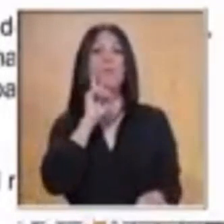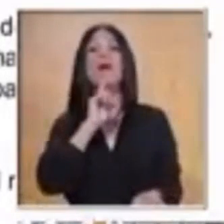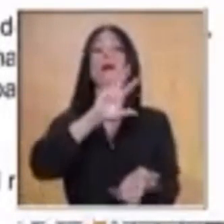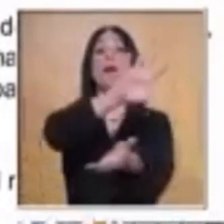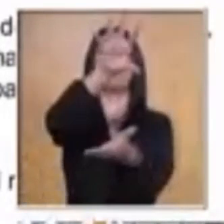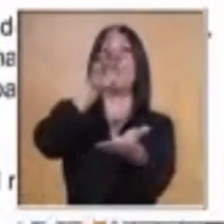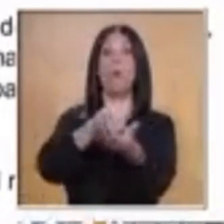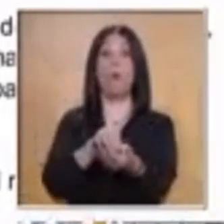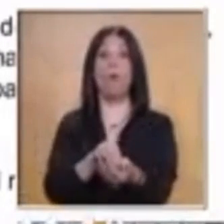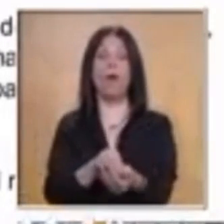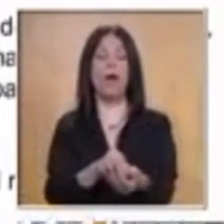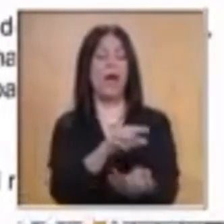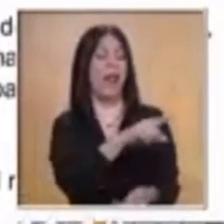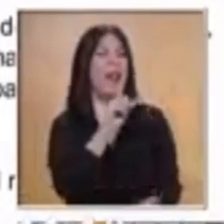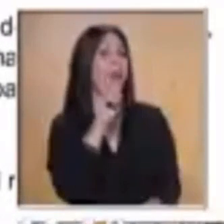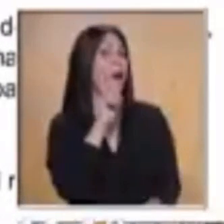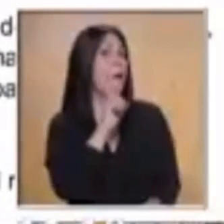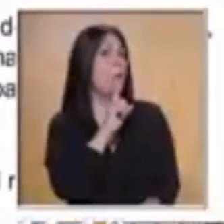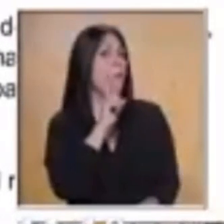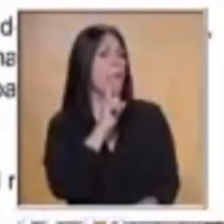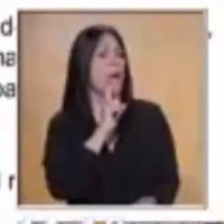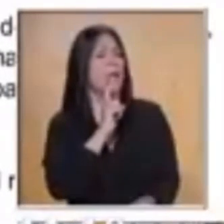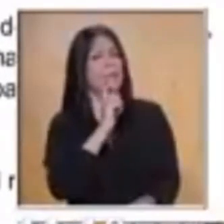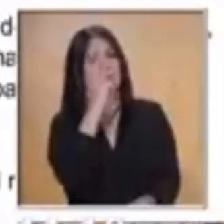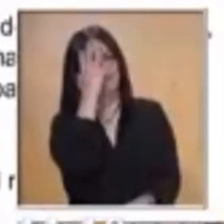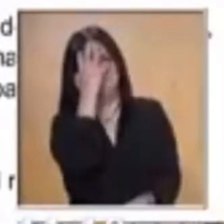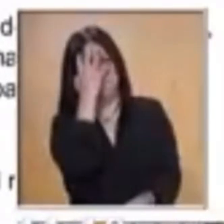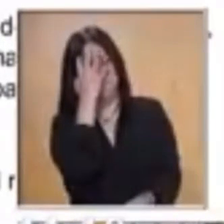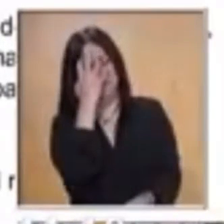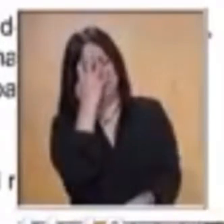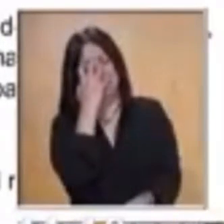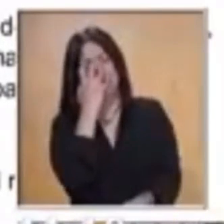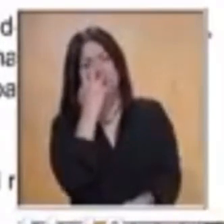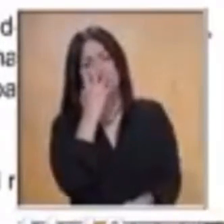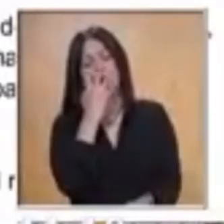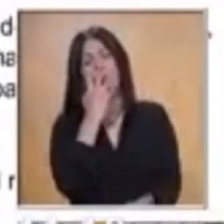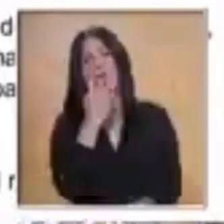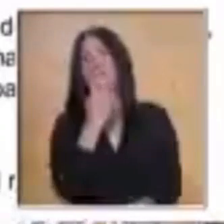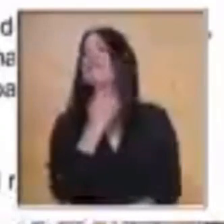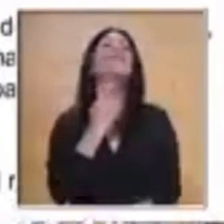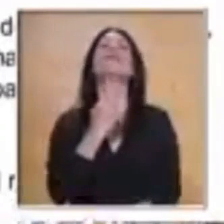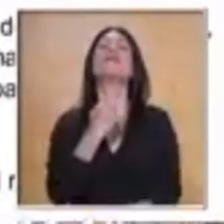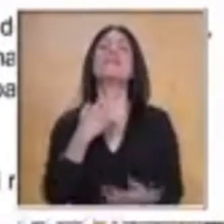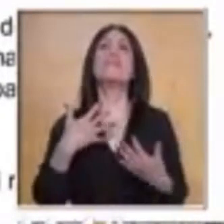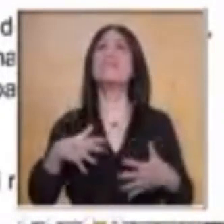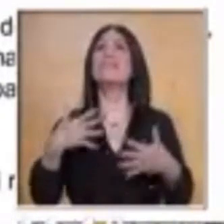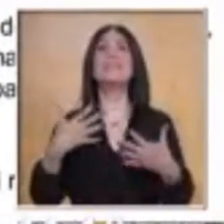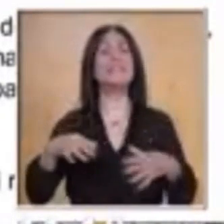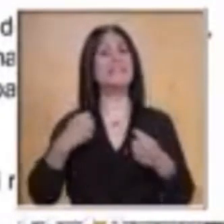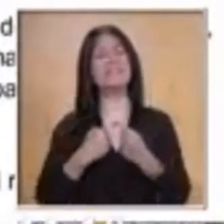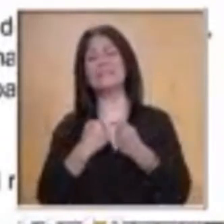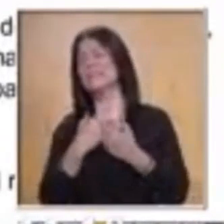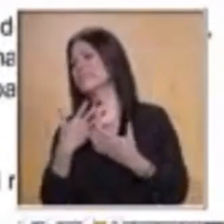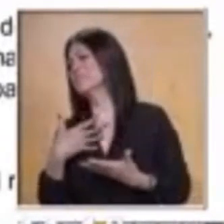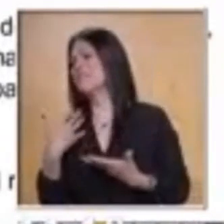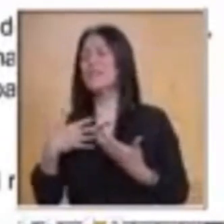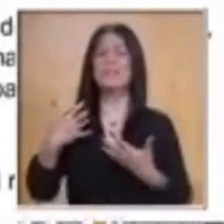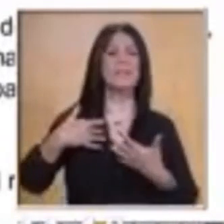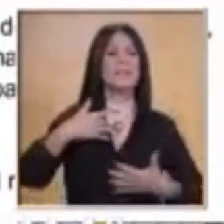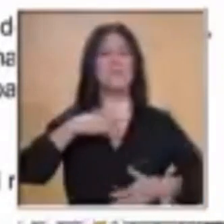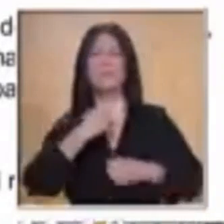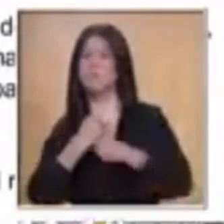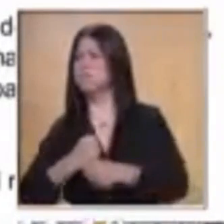Llena de dolor y tristeza, además de desesperación, corrió a casa y tomó a sus hijos con el